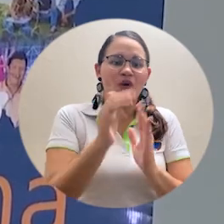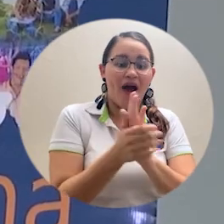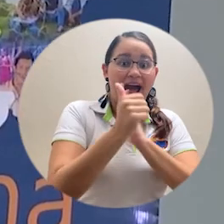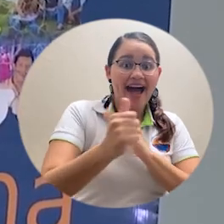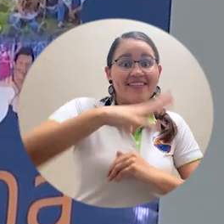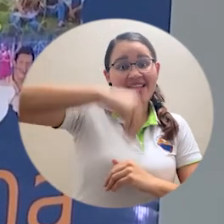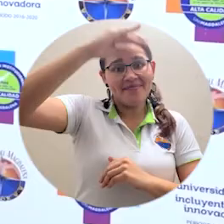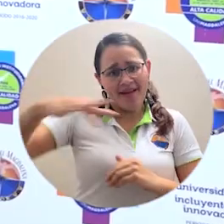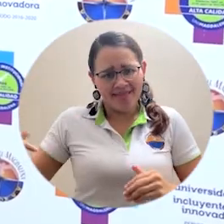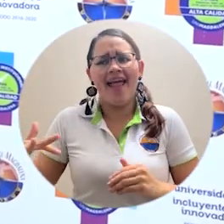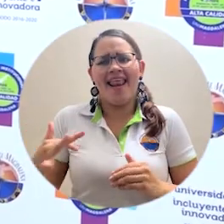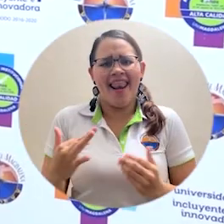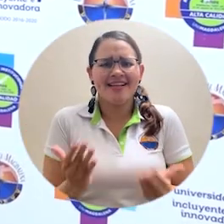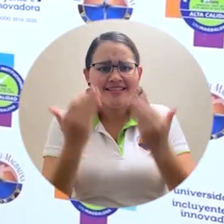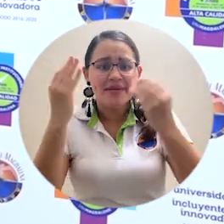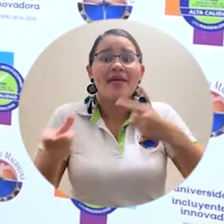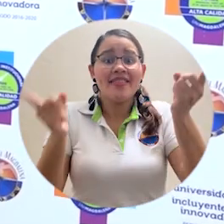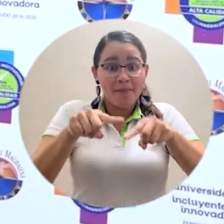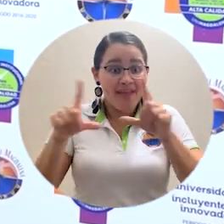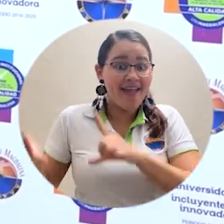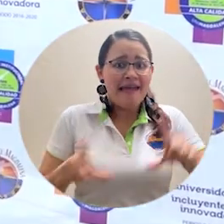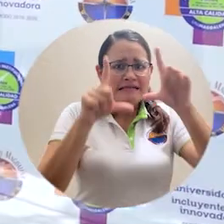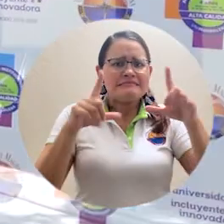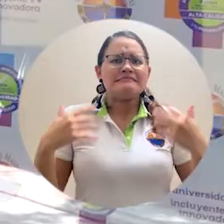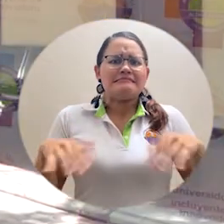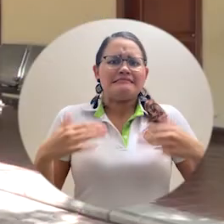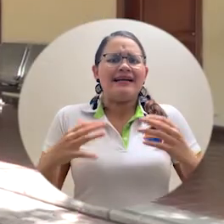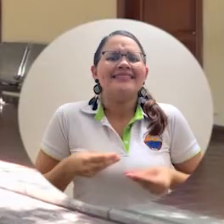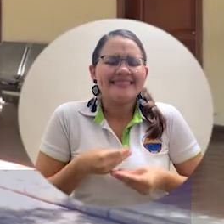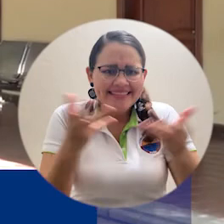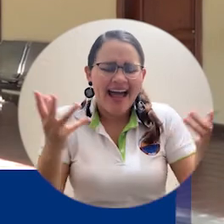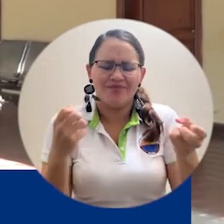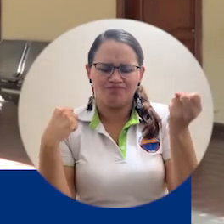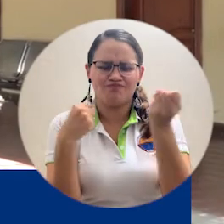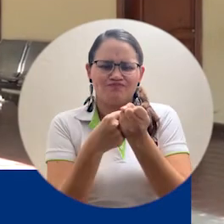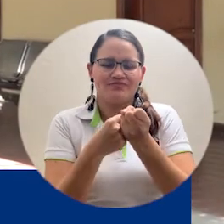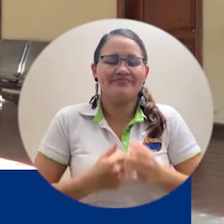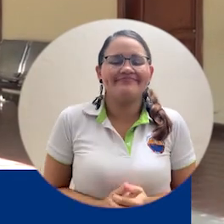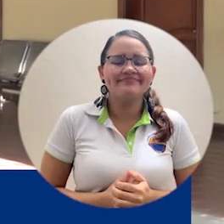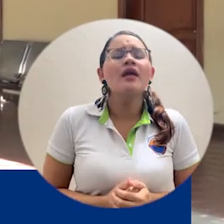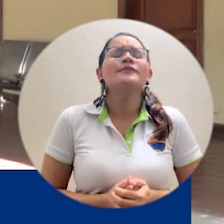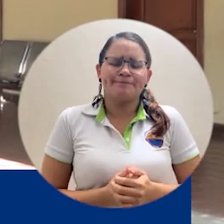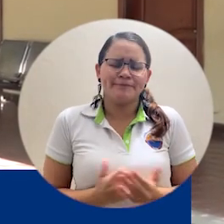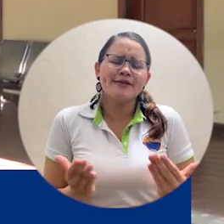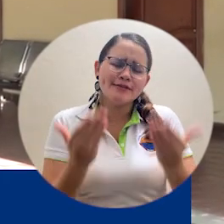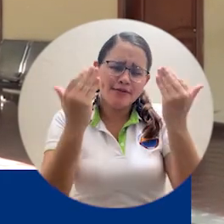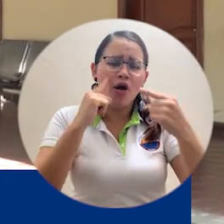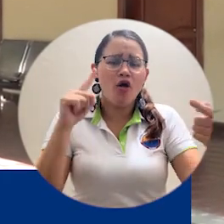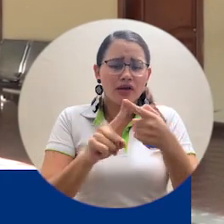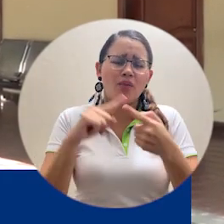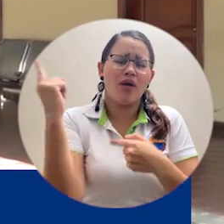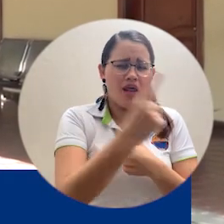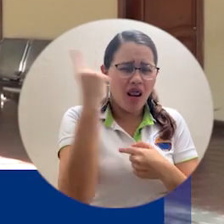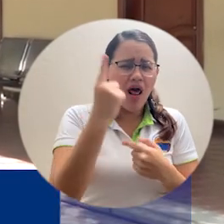Talento Magdalena. Con estos bonos vamos a priorizar, así que invitamos a que más empresas e instituciones se sumen, no solo al Fondo de